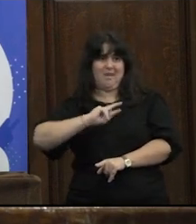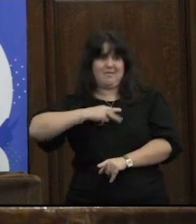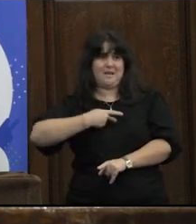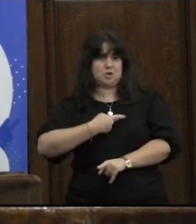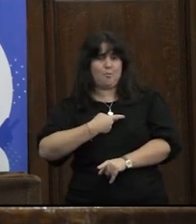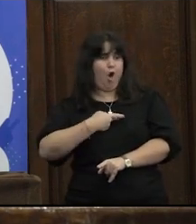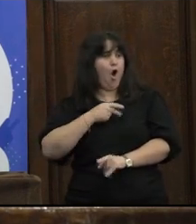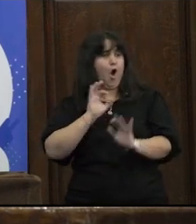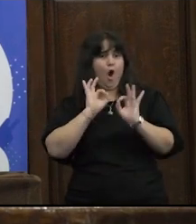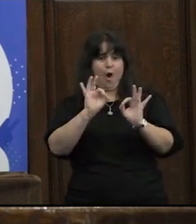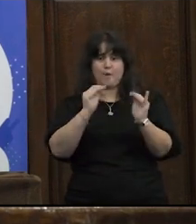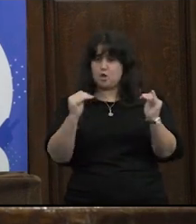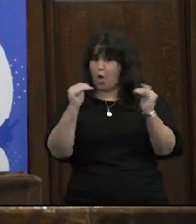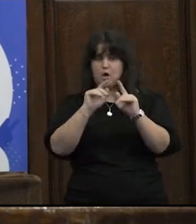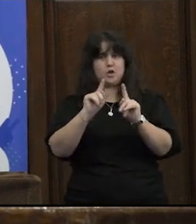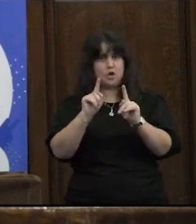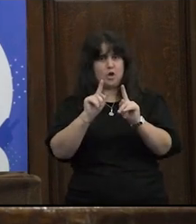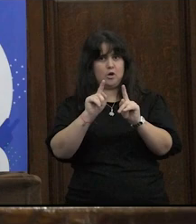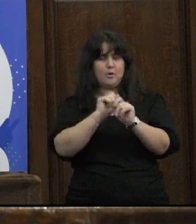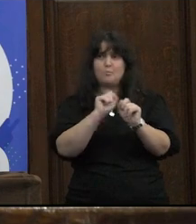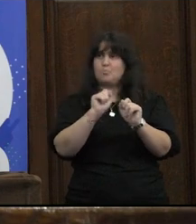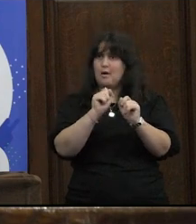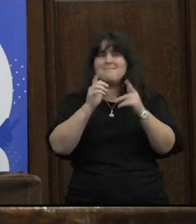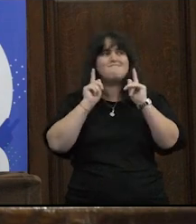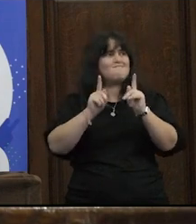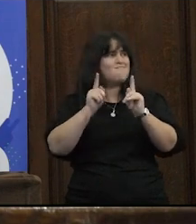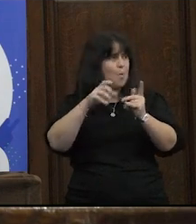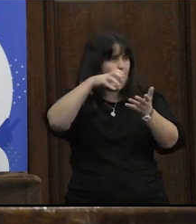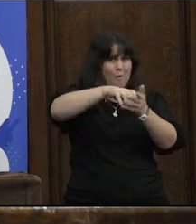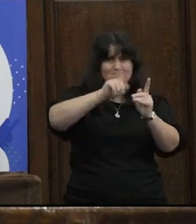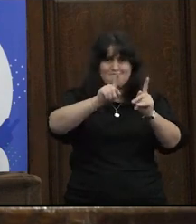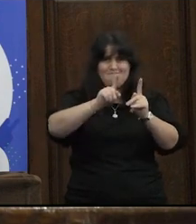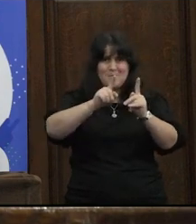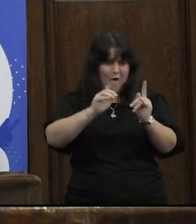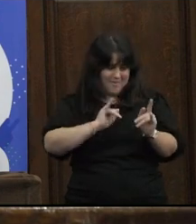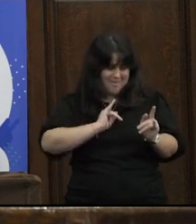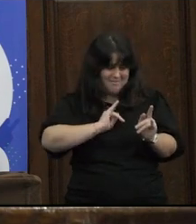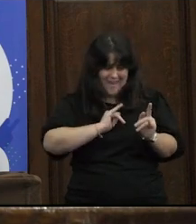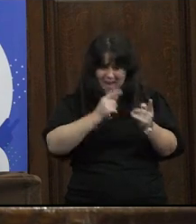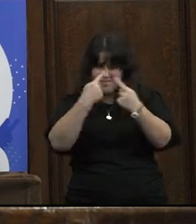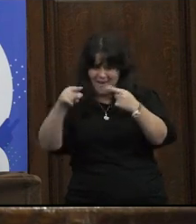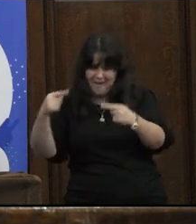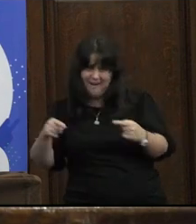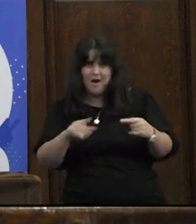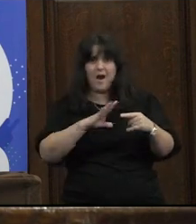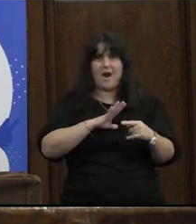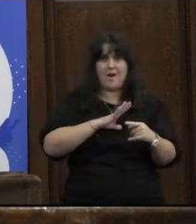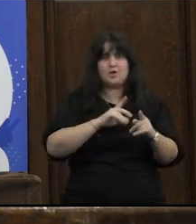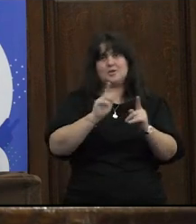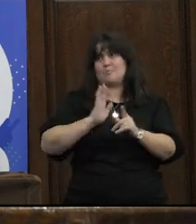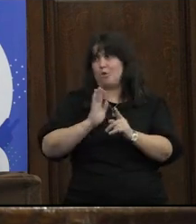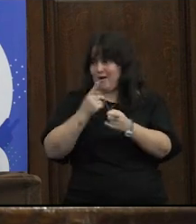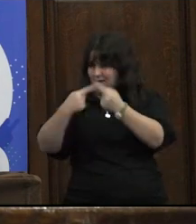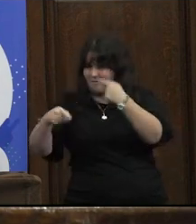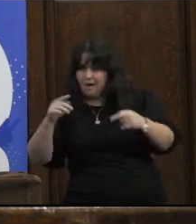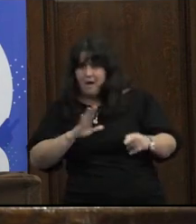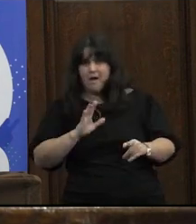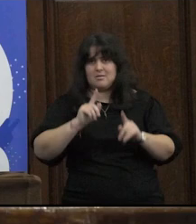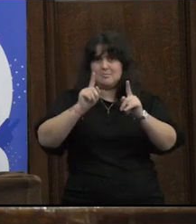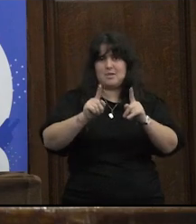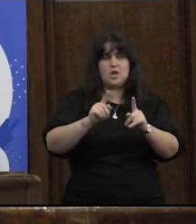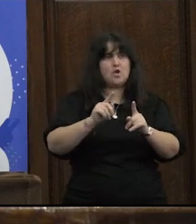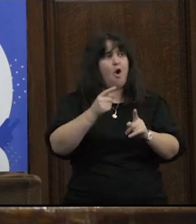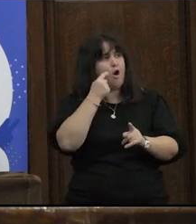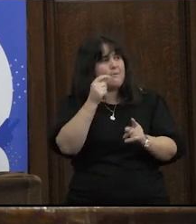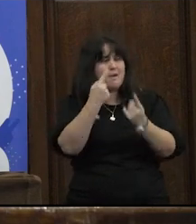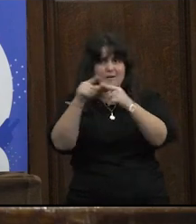homogénea en absoluto hay tantas formas de habitar ese lugar identificatorio como de habitar el lugar mujer o de habitar el